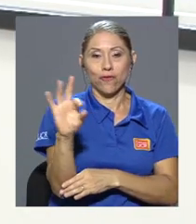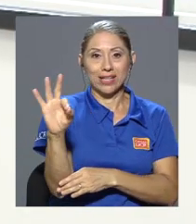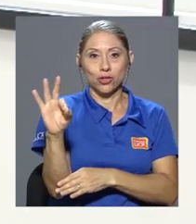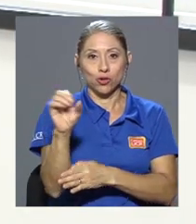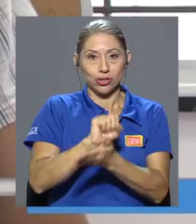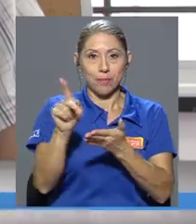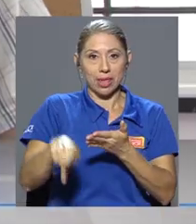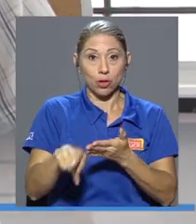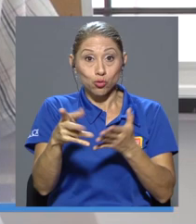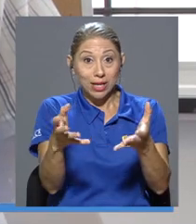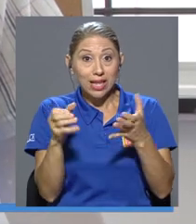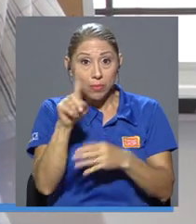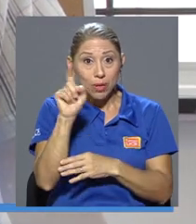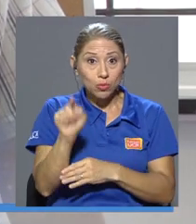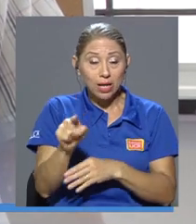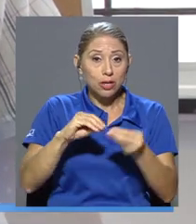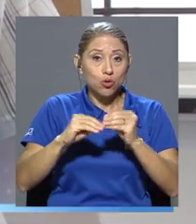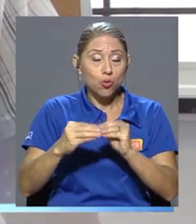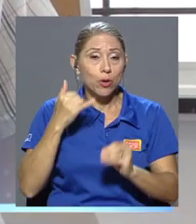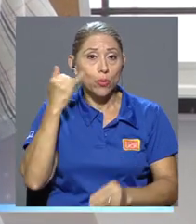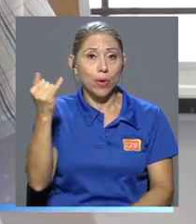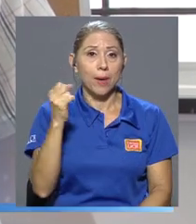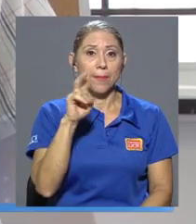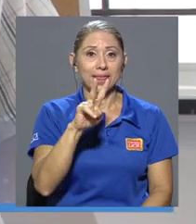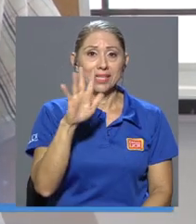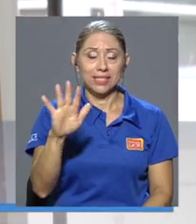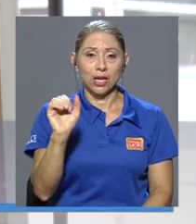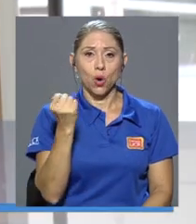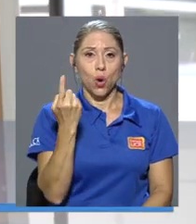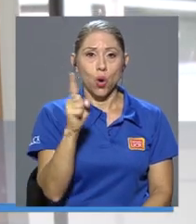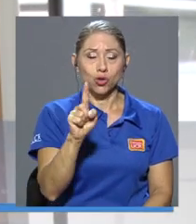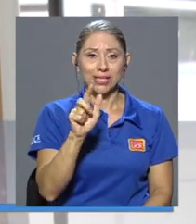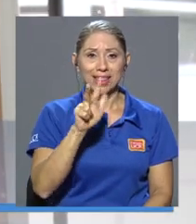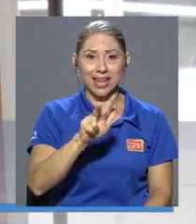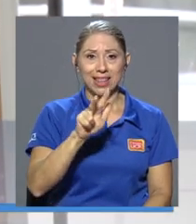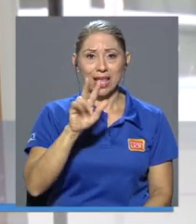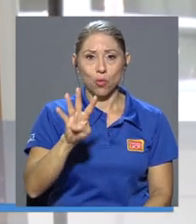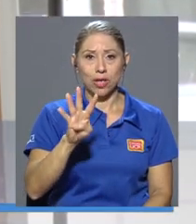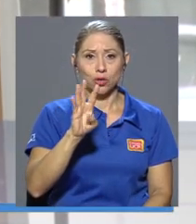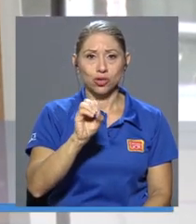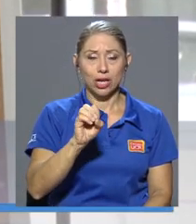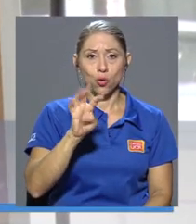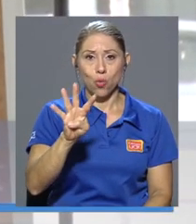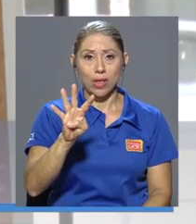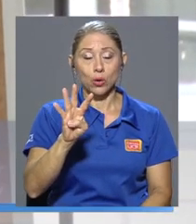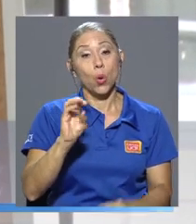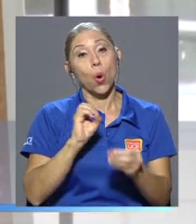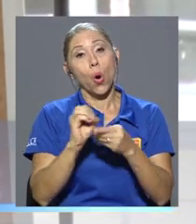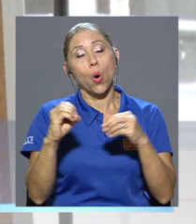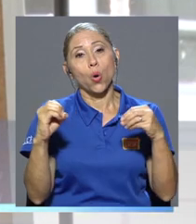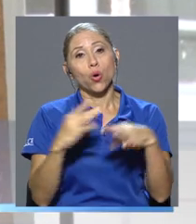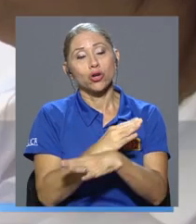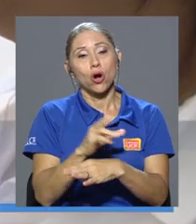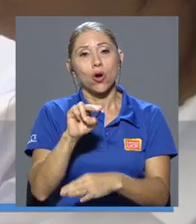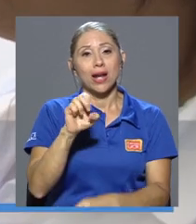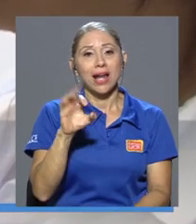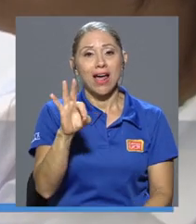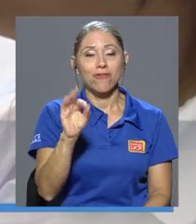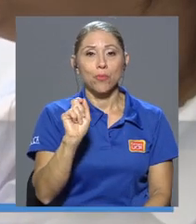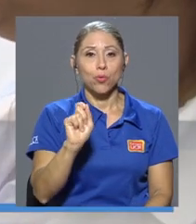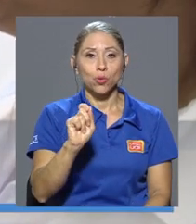consulta, puede contactarlos al teléfono 2511-3404 o al correo electrónico nav